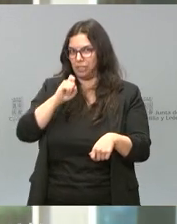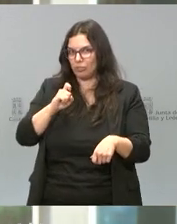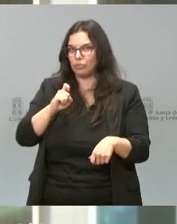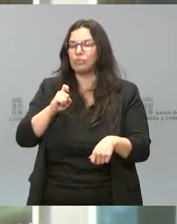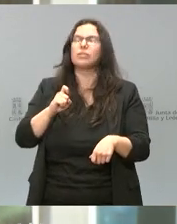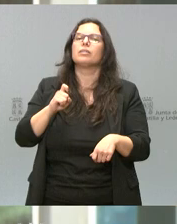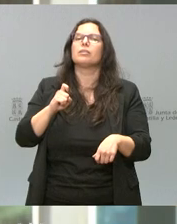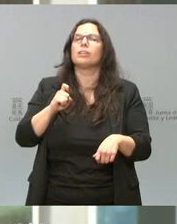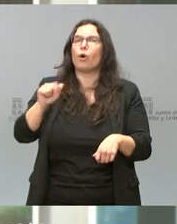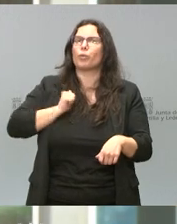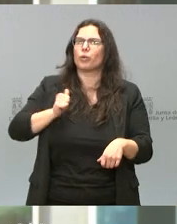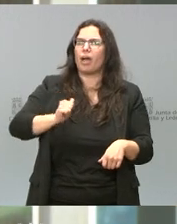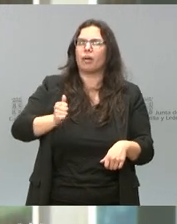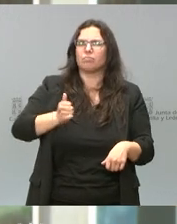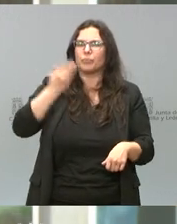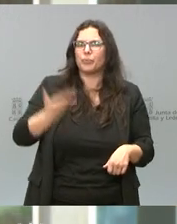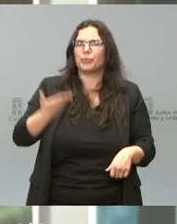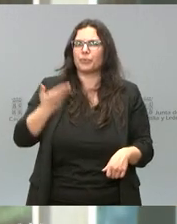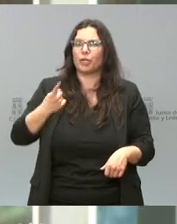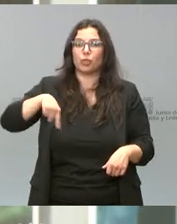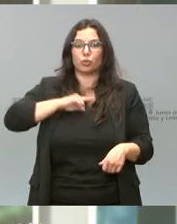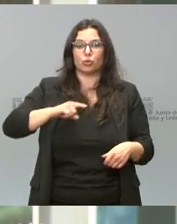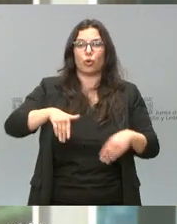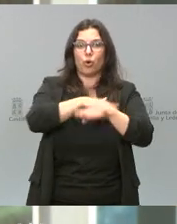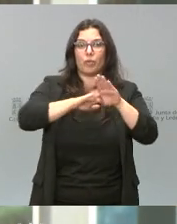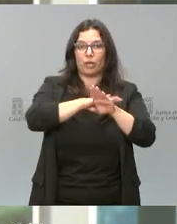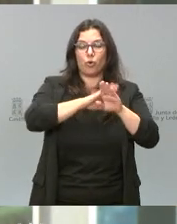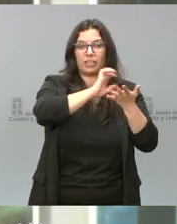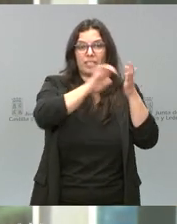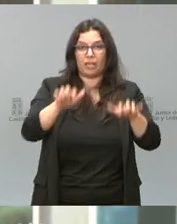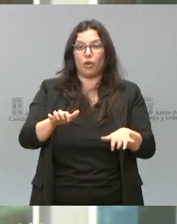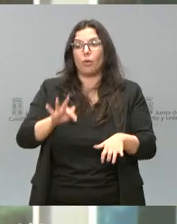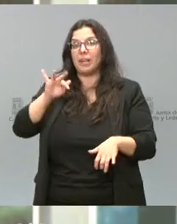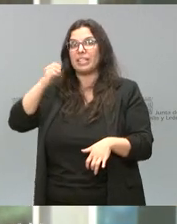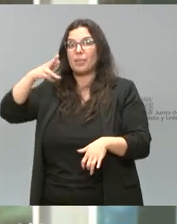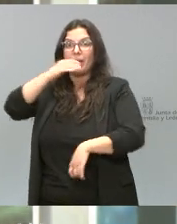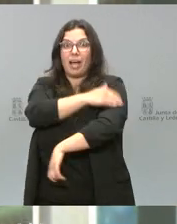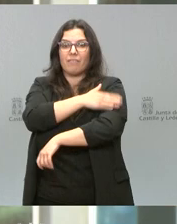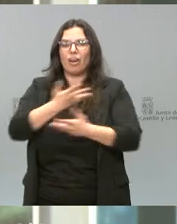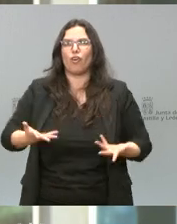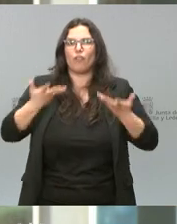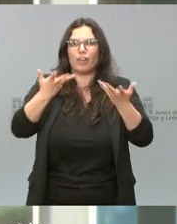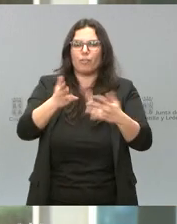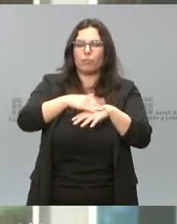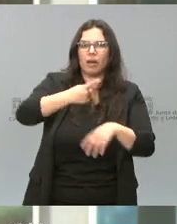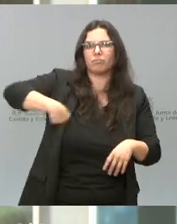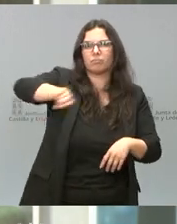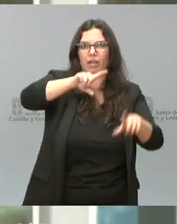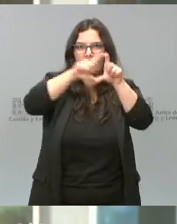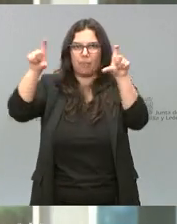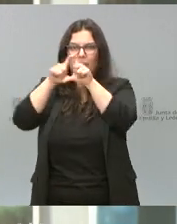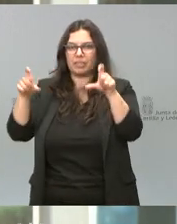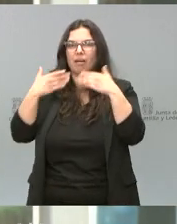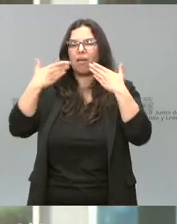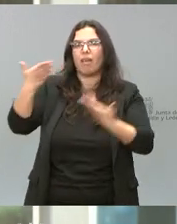una oportunidad muy importante que ponemos desde el Gobierno de Castilla y León y desde Iberabal al servicio de las empresas con la